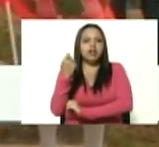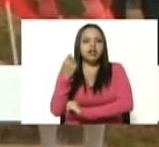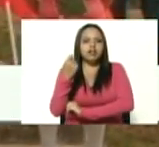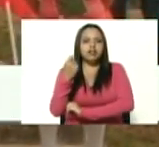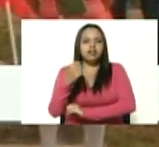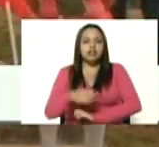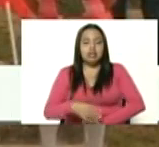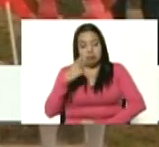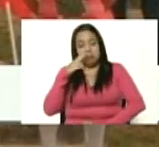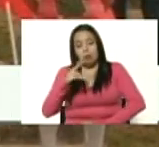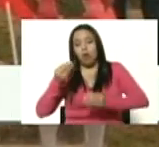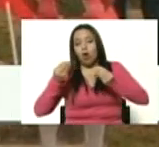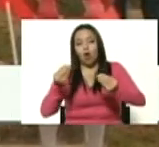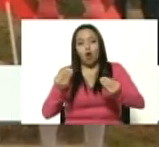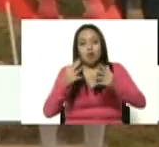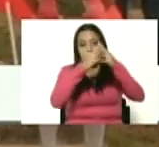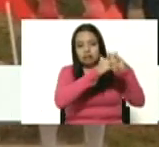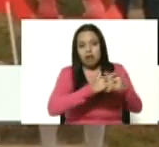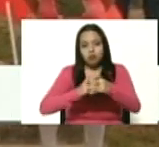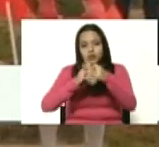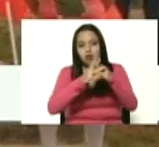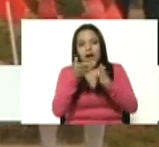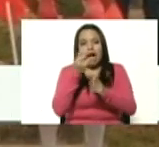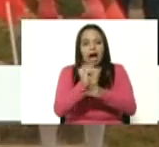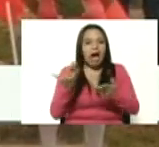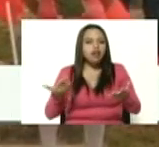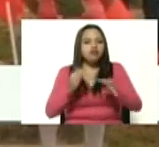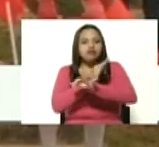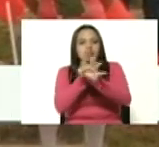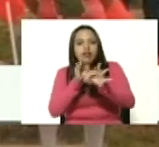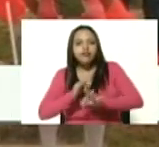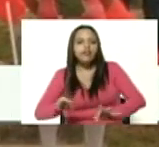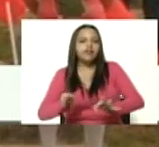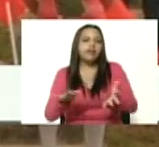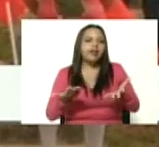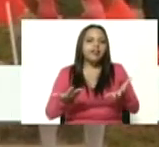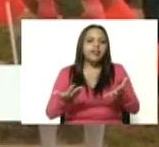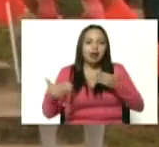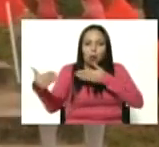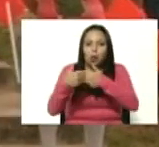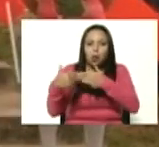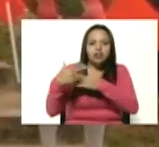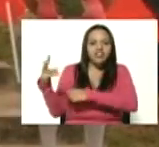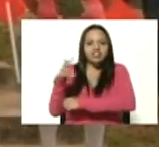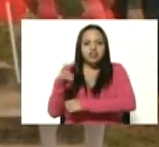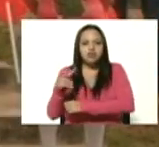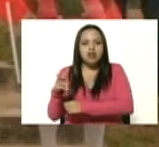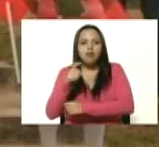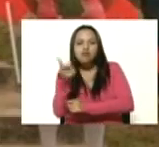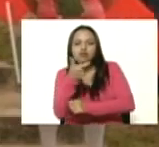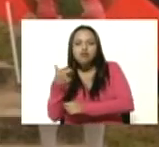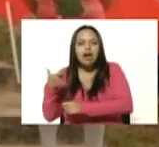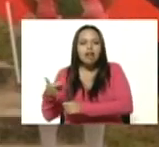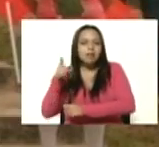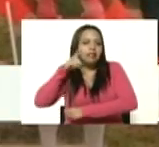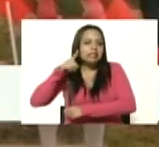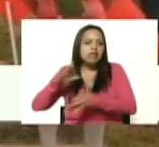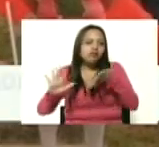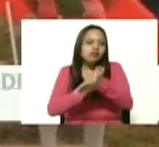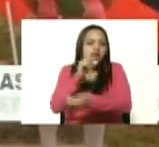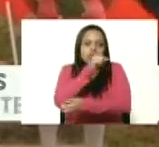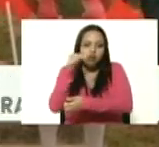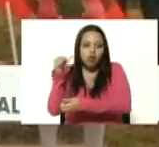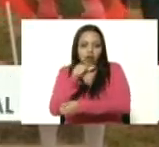norteamericano terceriza la amenaza empleando narcoterroristas para agredir la patria de Bolívar y Chávez es